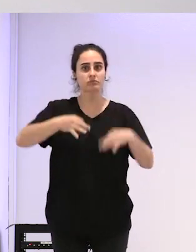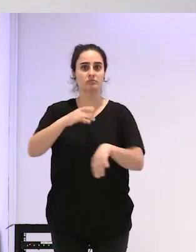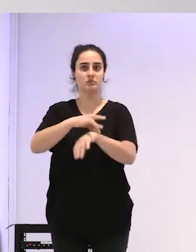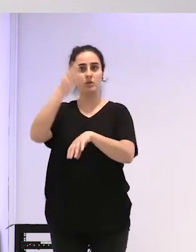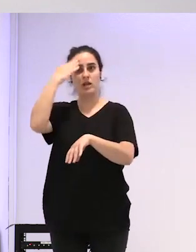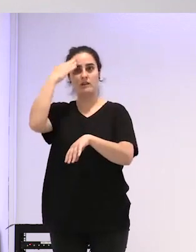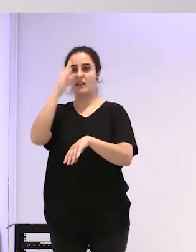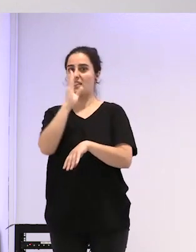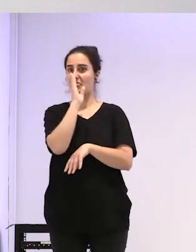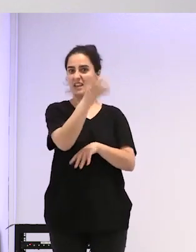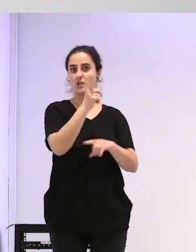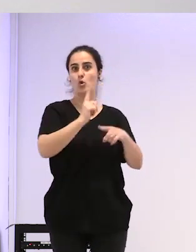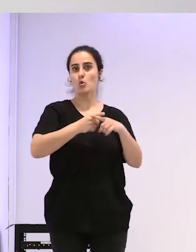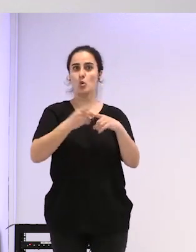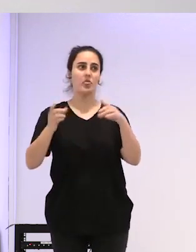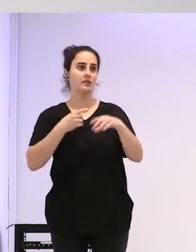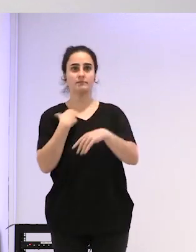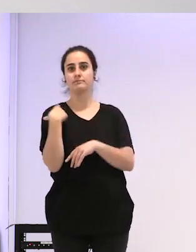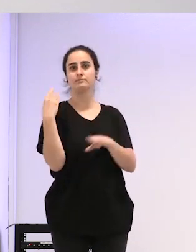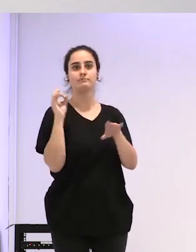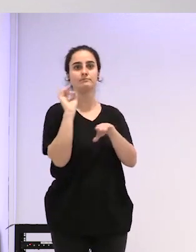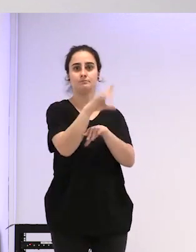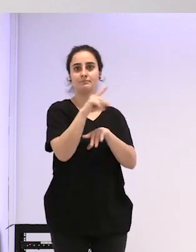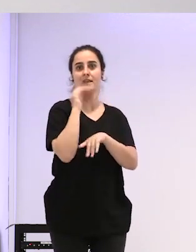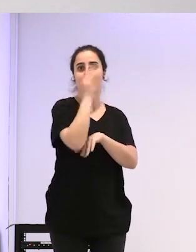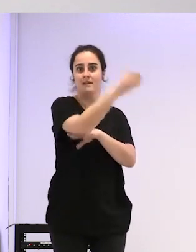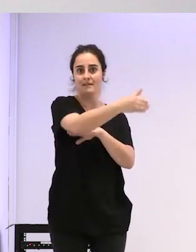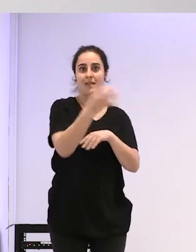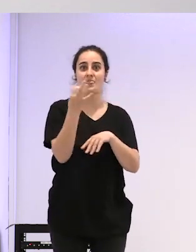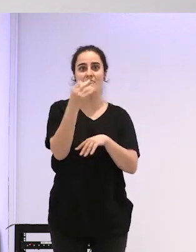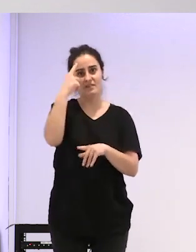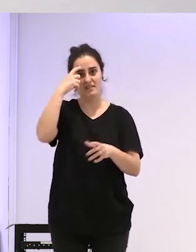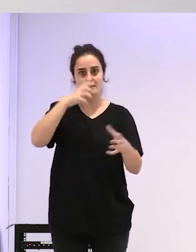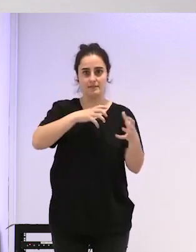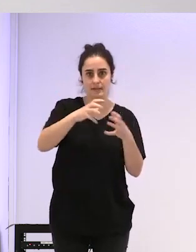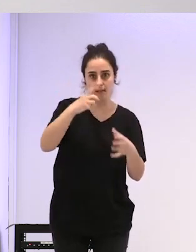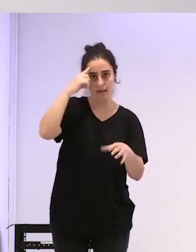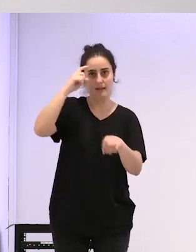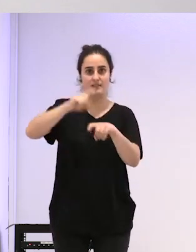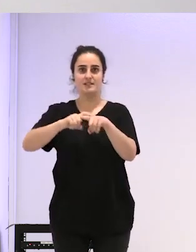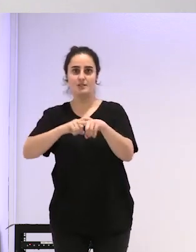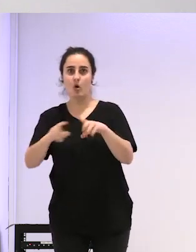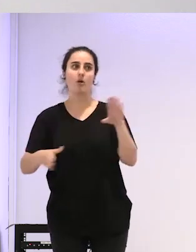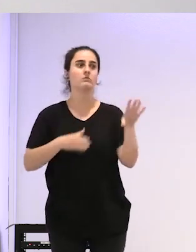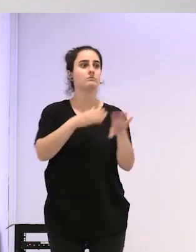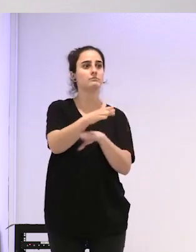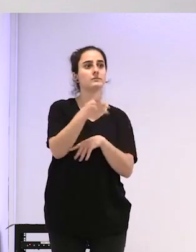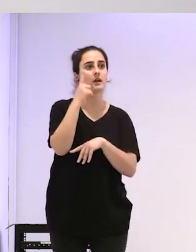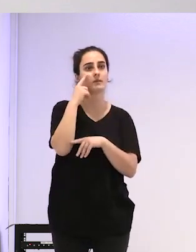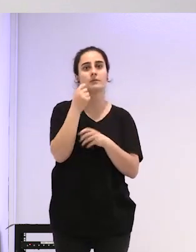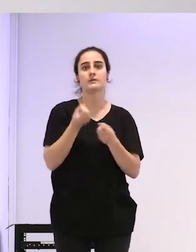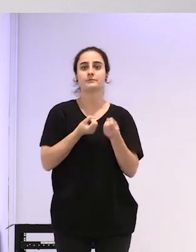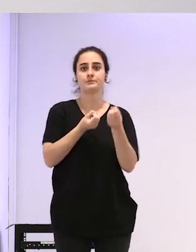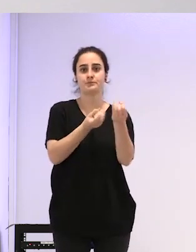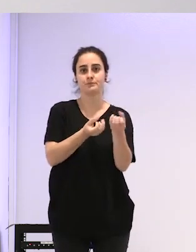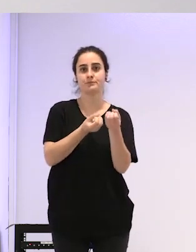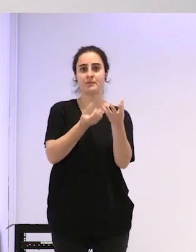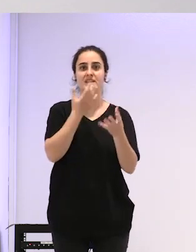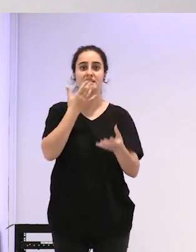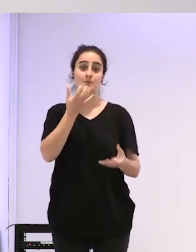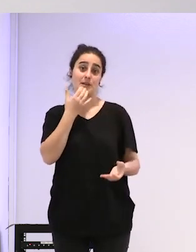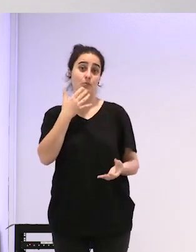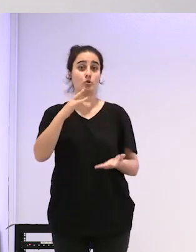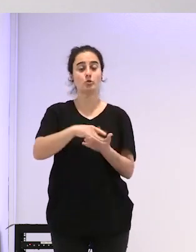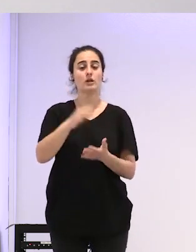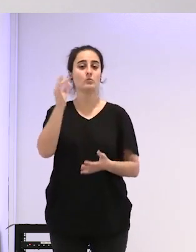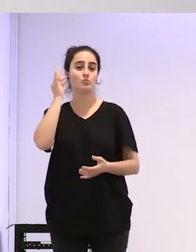directamente a cruces y que tengas que ir a un psiquiatra y un psicólogo a contarle como pues si eres una mujer trans por